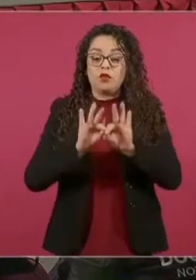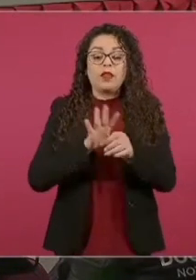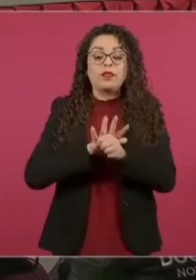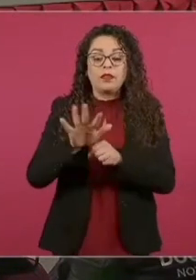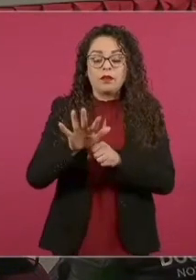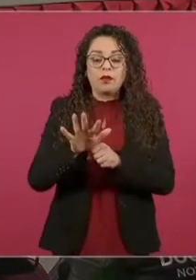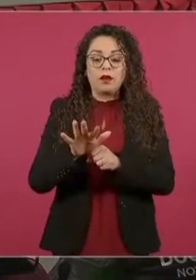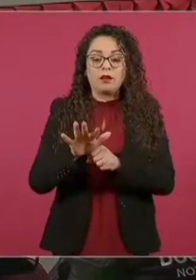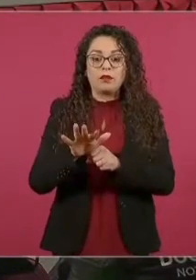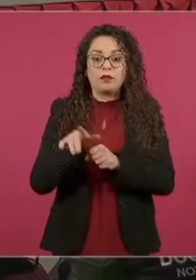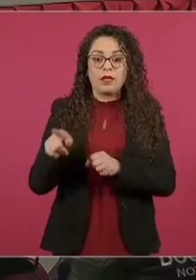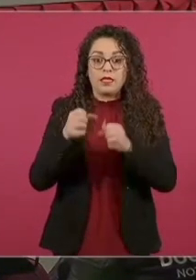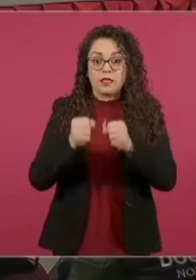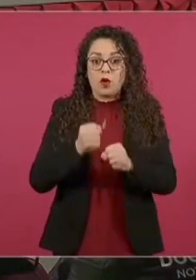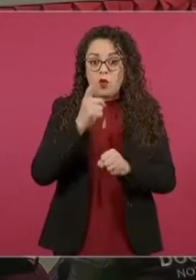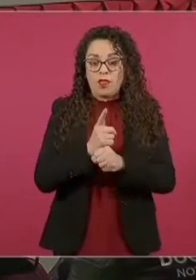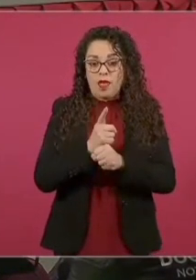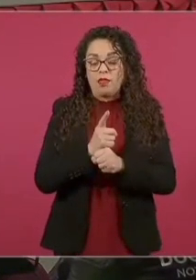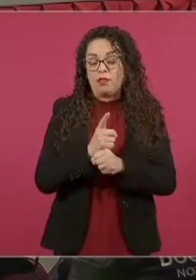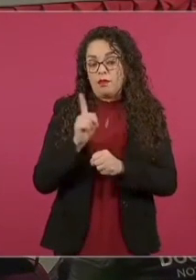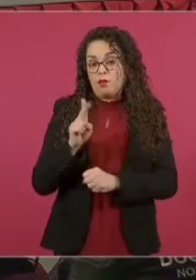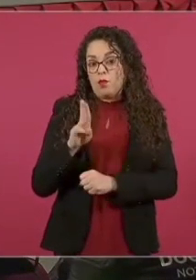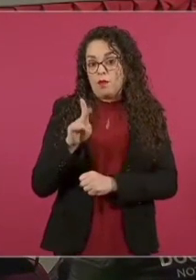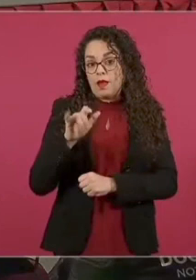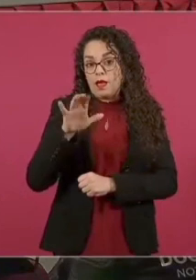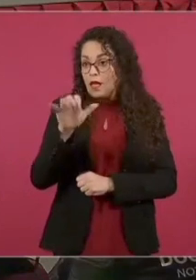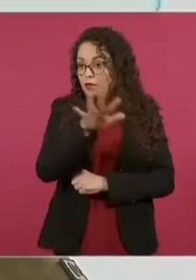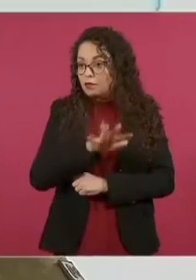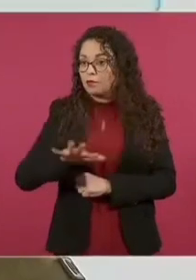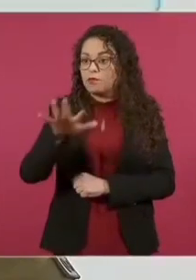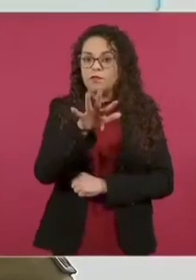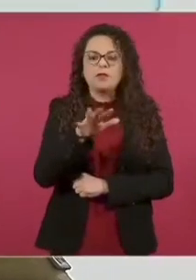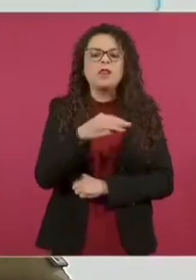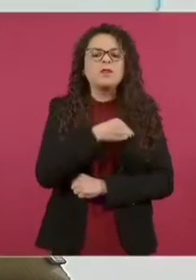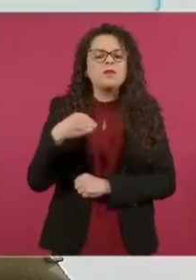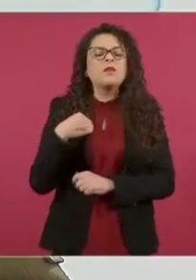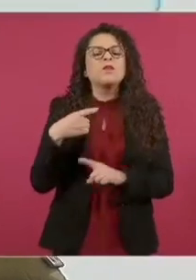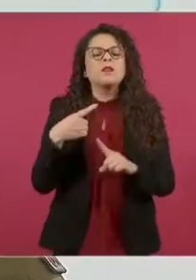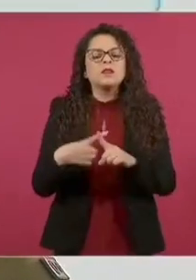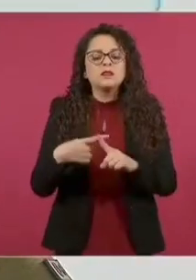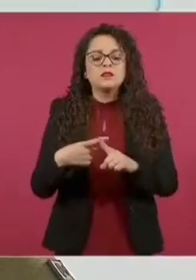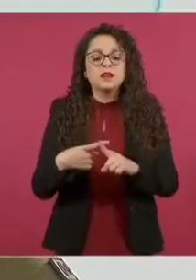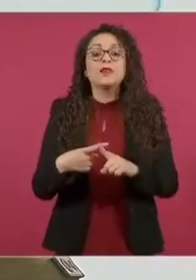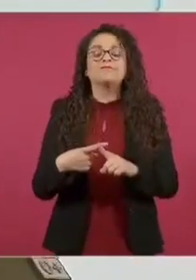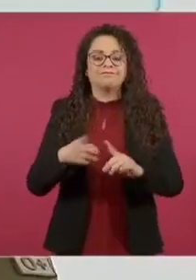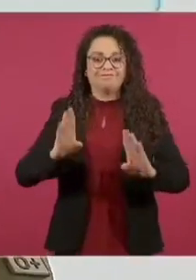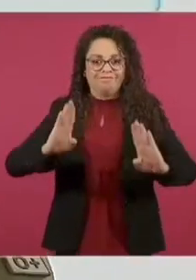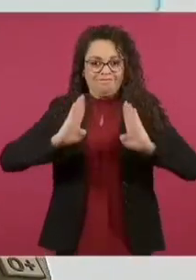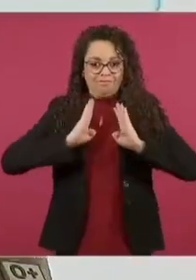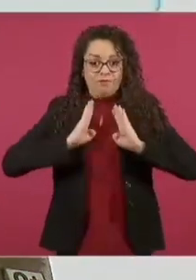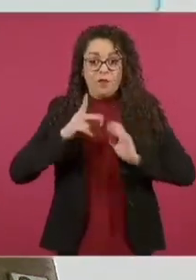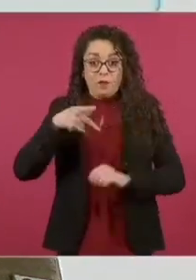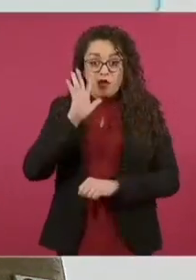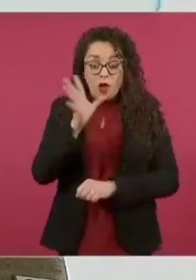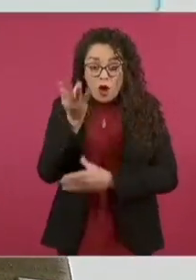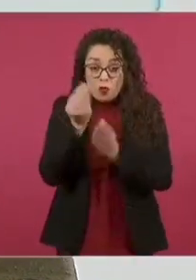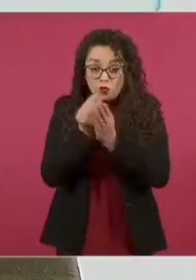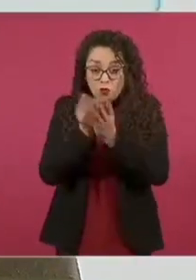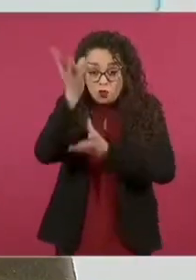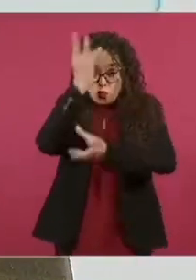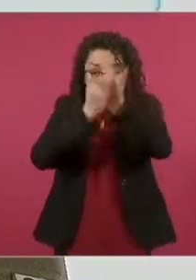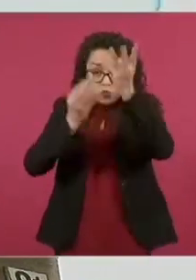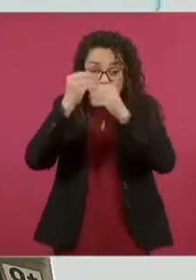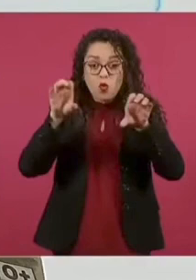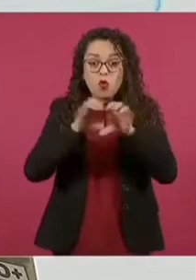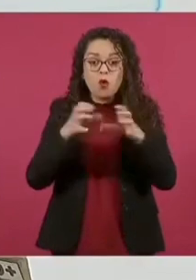fuerza de seguridad pública estará integrada con personal militar, con una formación policial, una especialización en seguridad